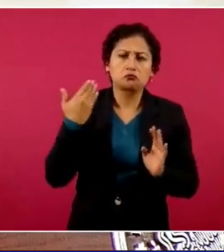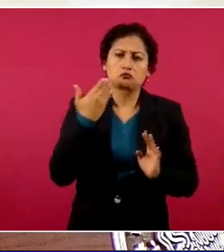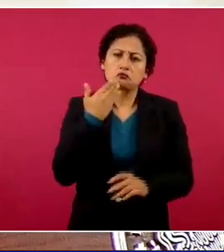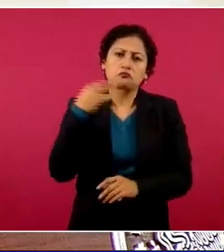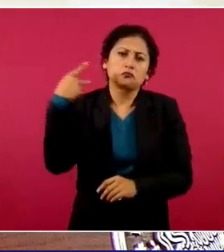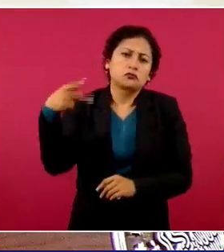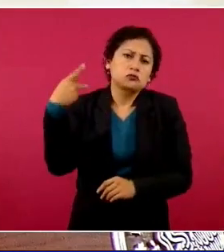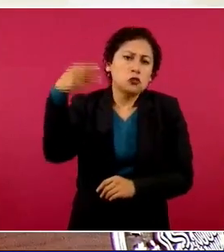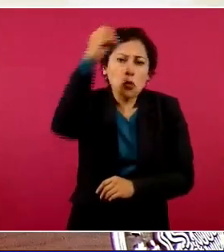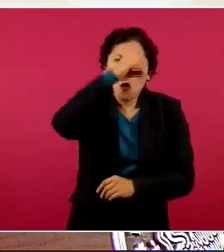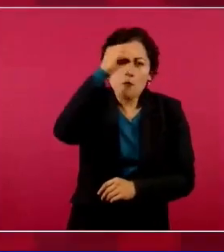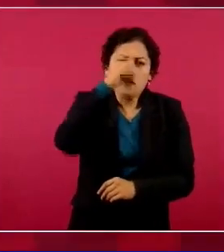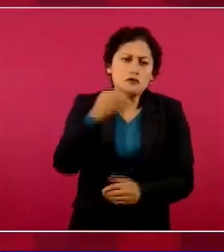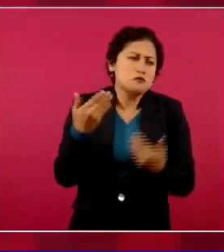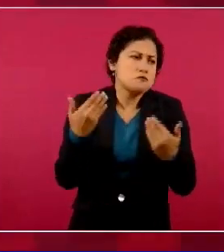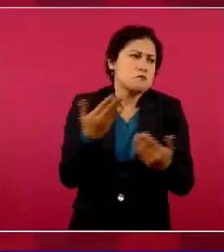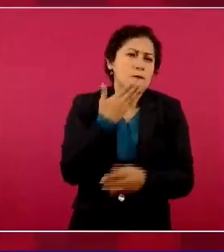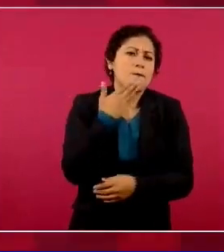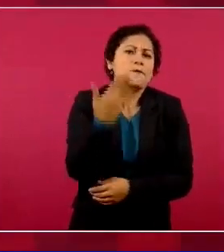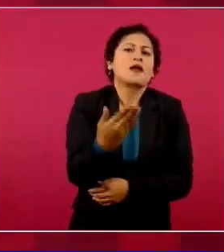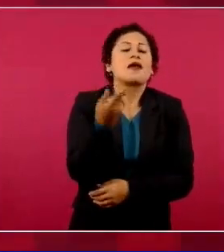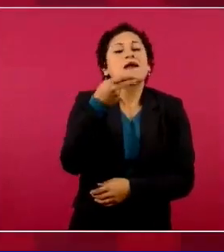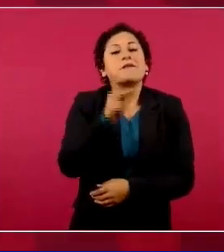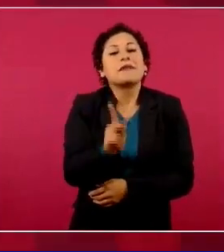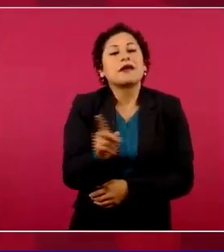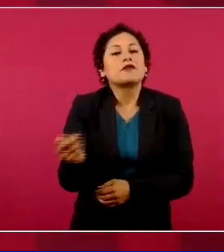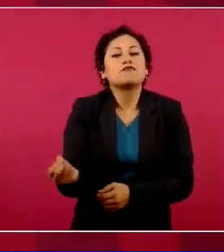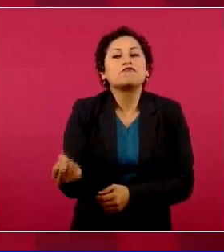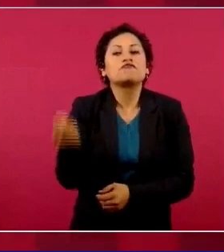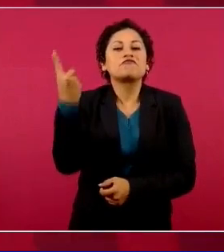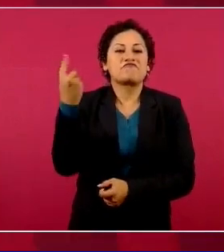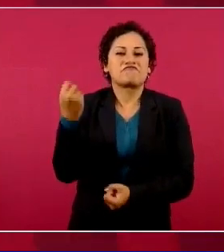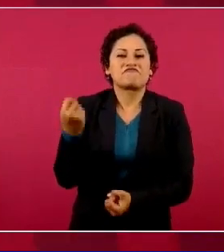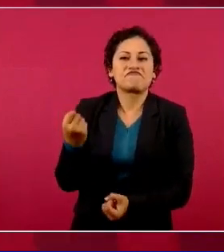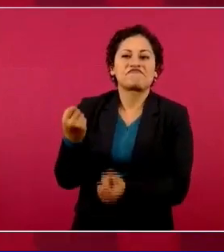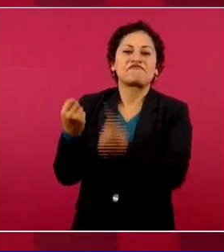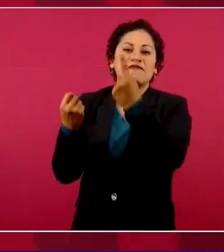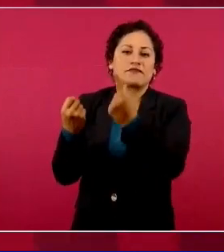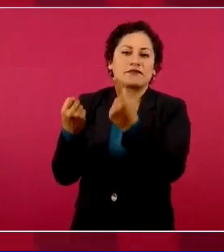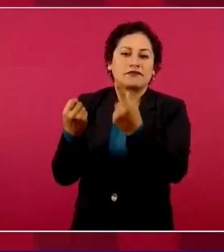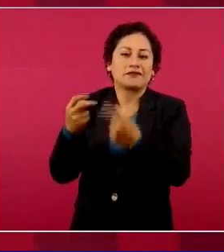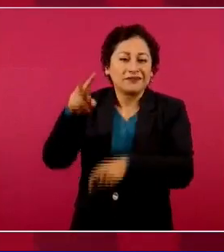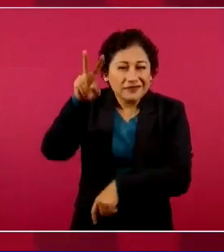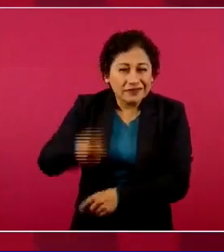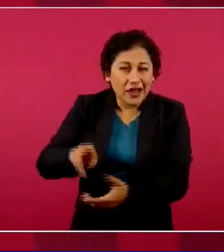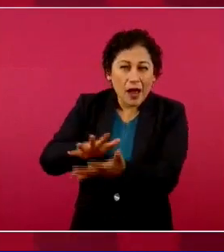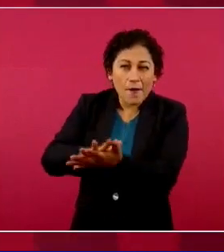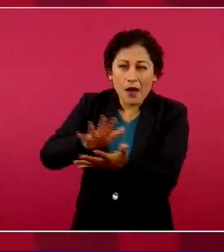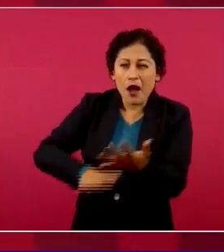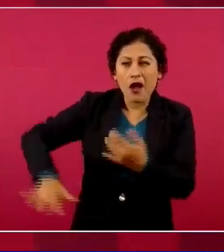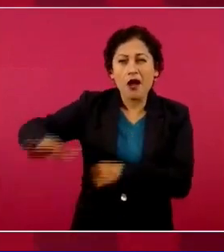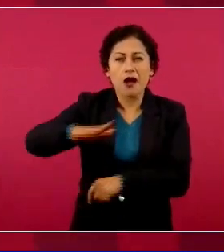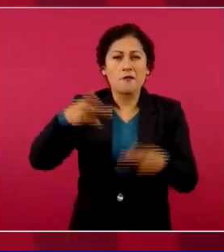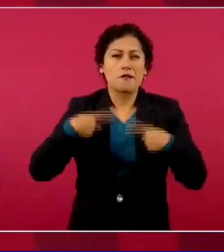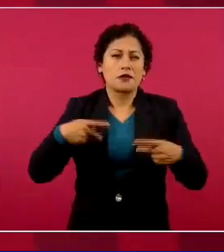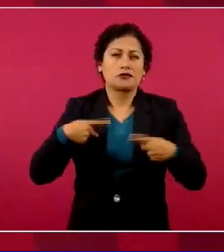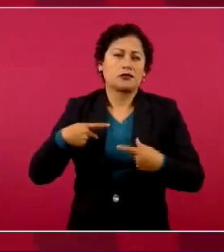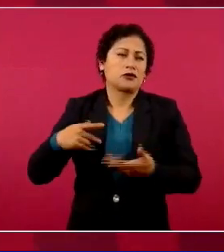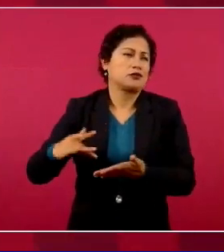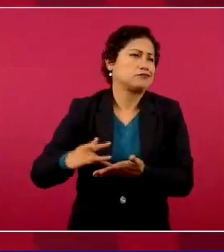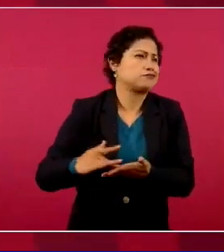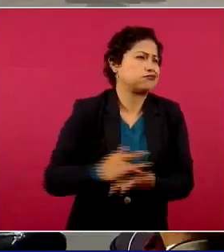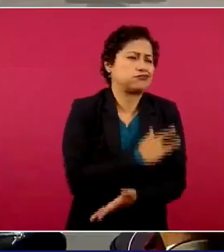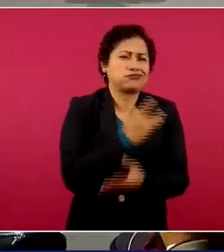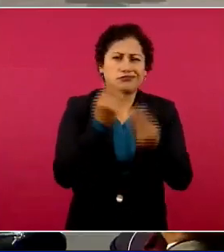es la regla. La mayoría de la gente está ayudando mucho.